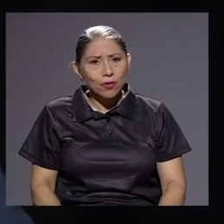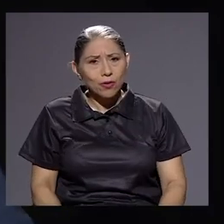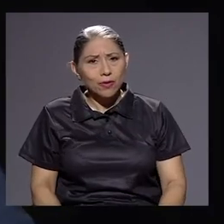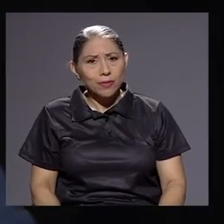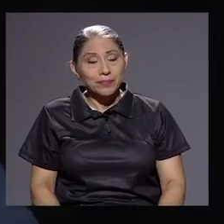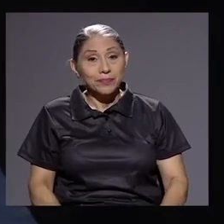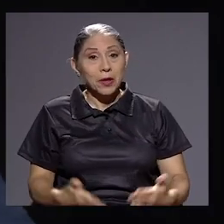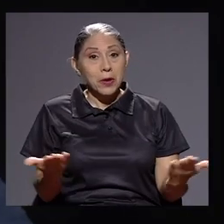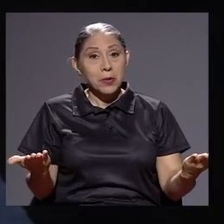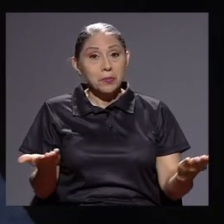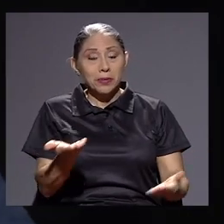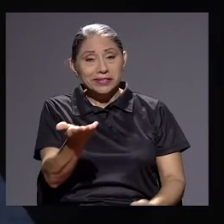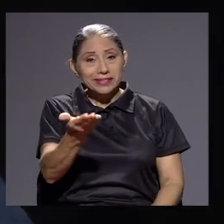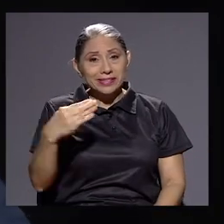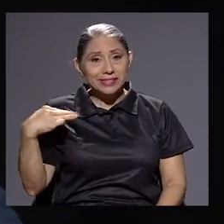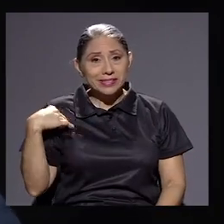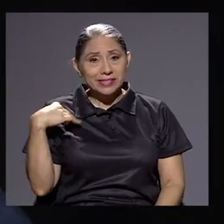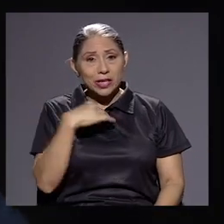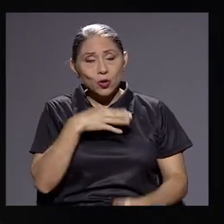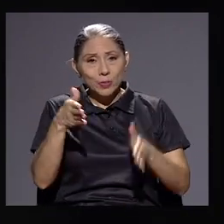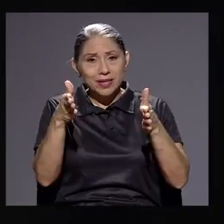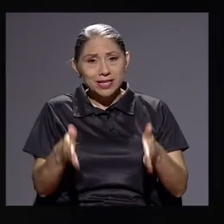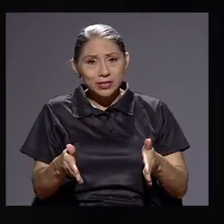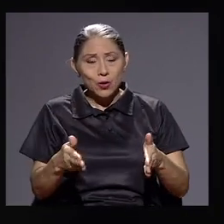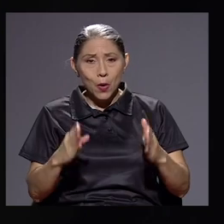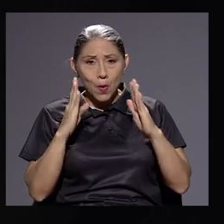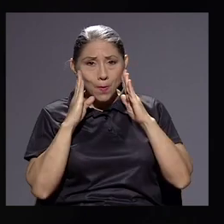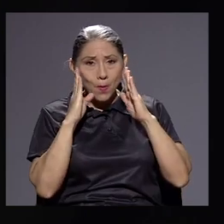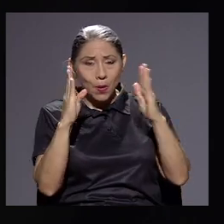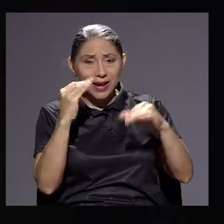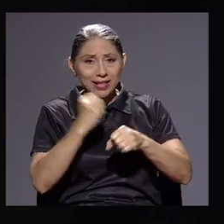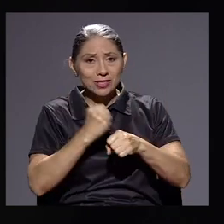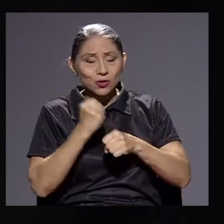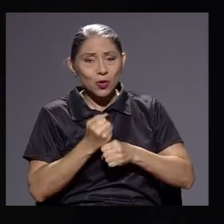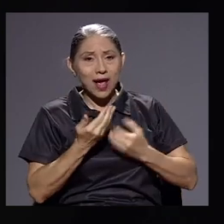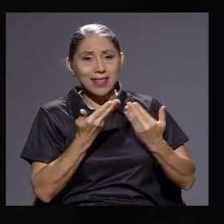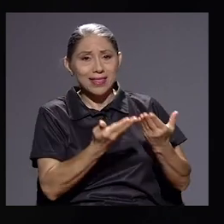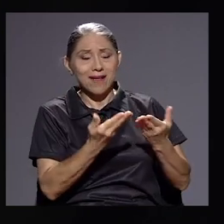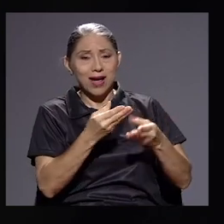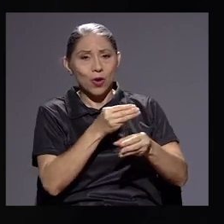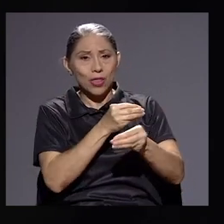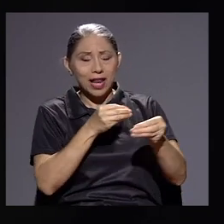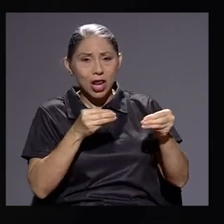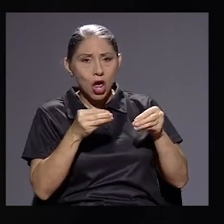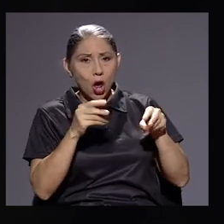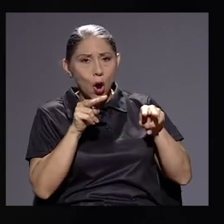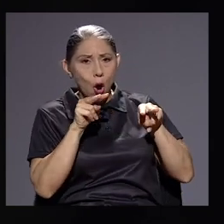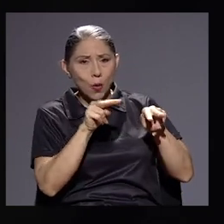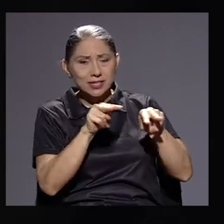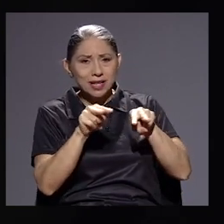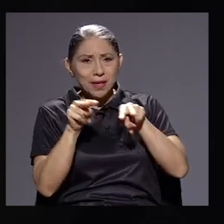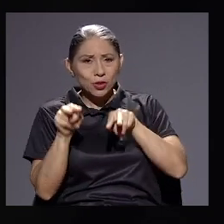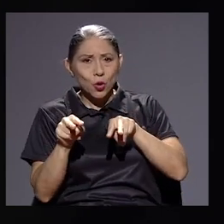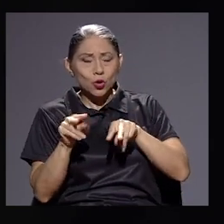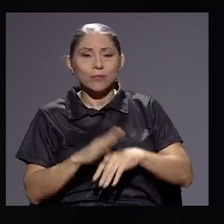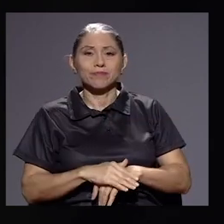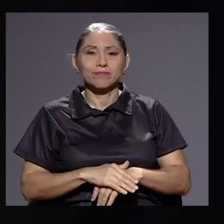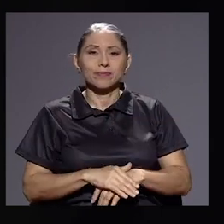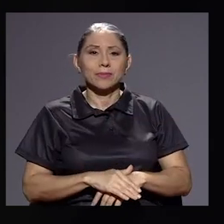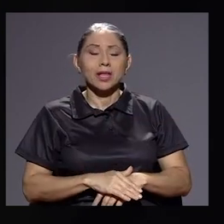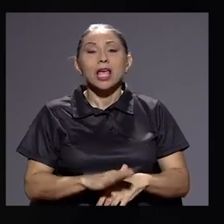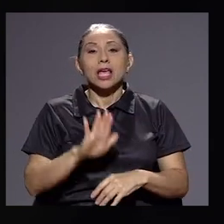Pues, señor ministro, ponga la atención al trabajo que hace el observatorio y su labor profesional